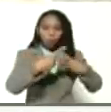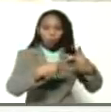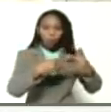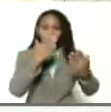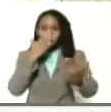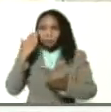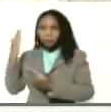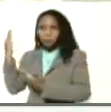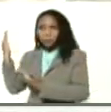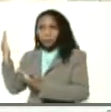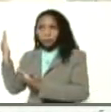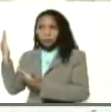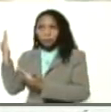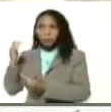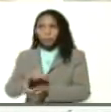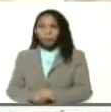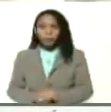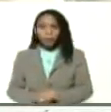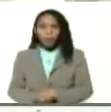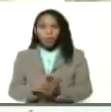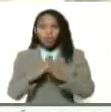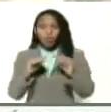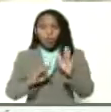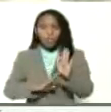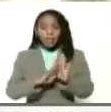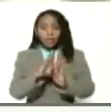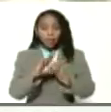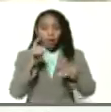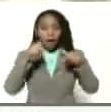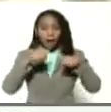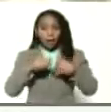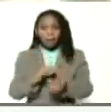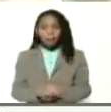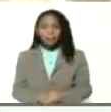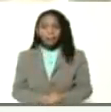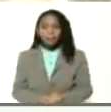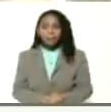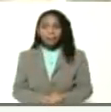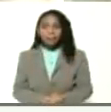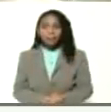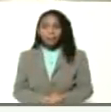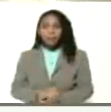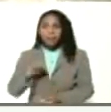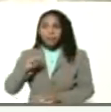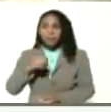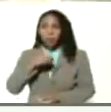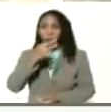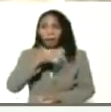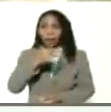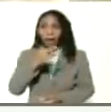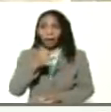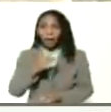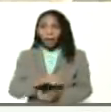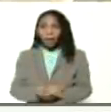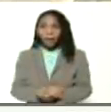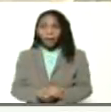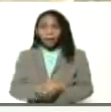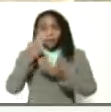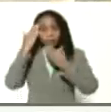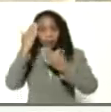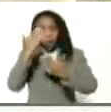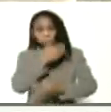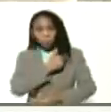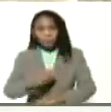Roberto, hermano, explícanos por favor todo el desarrollo que ustedes tienen acá. Sí, buenas tardes, muchas gracias, viceministro. Un saludo,